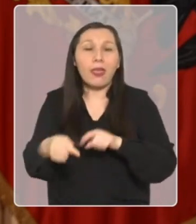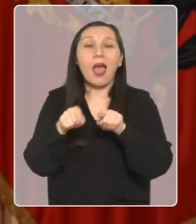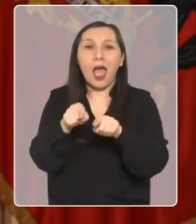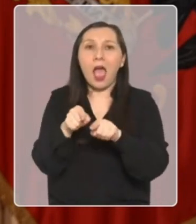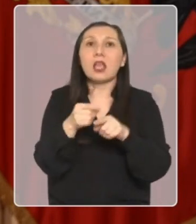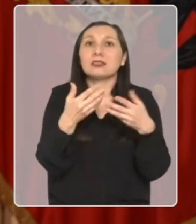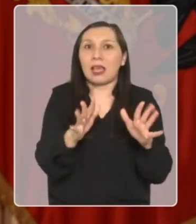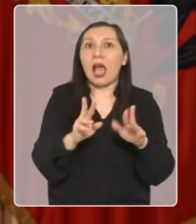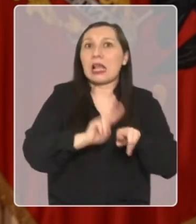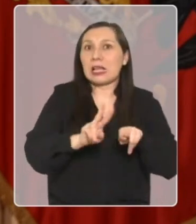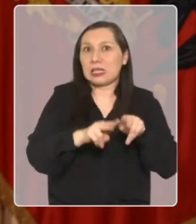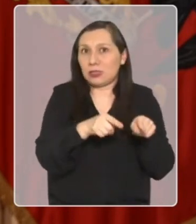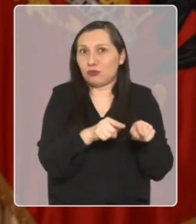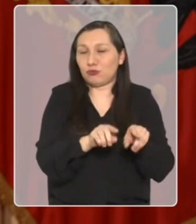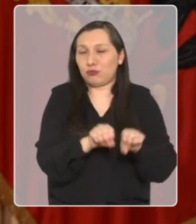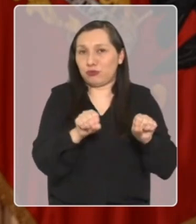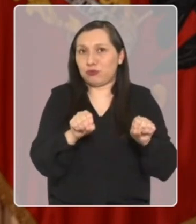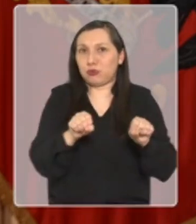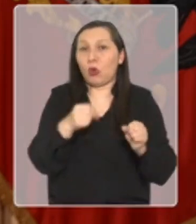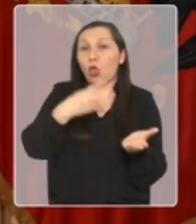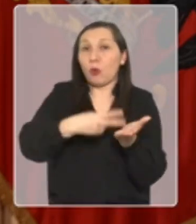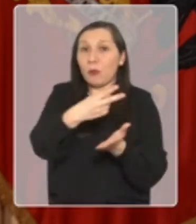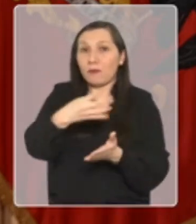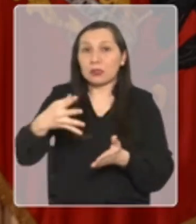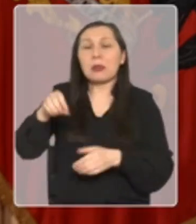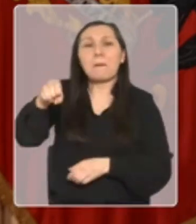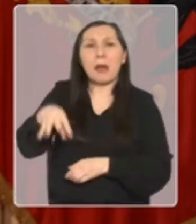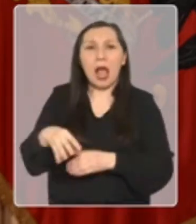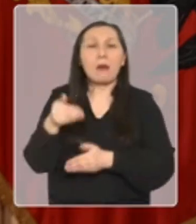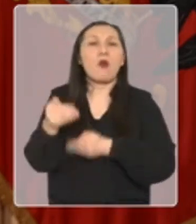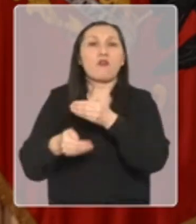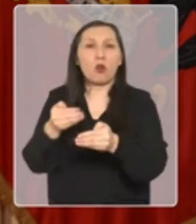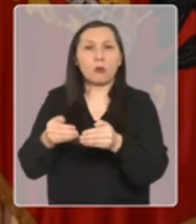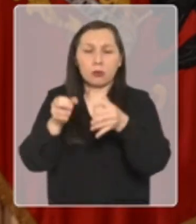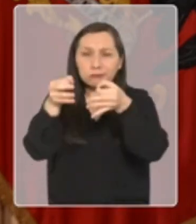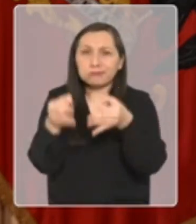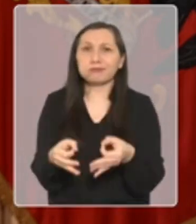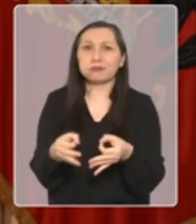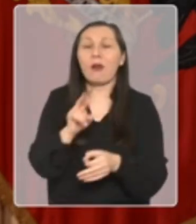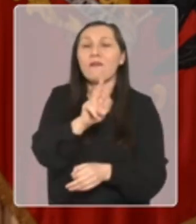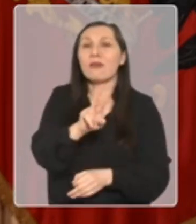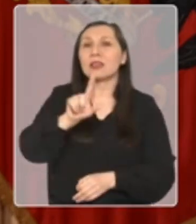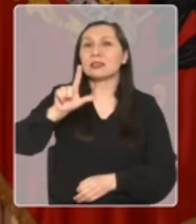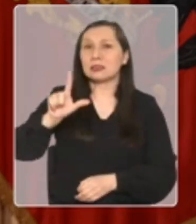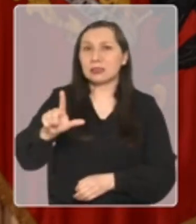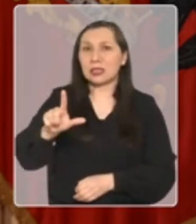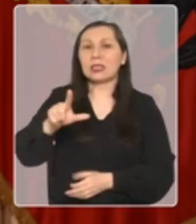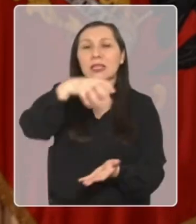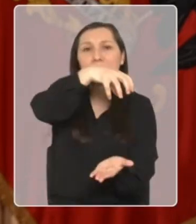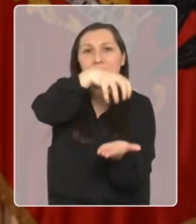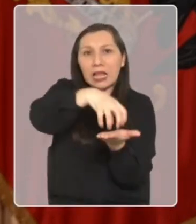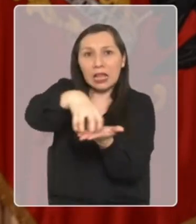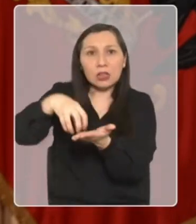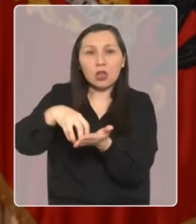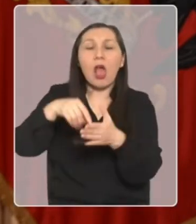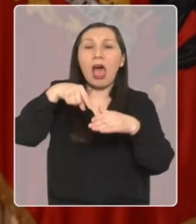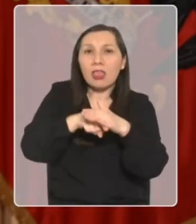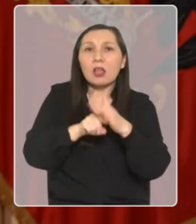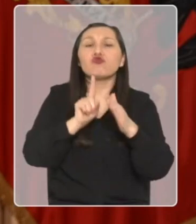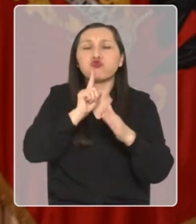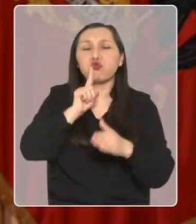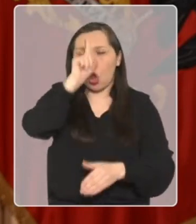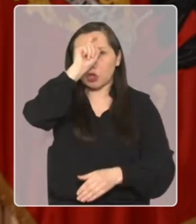diarias allí donde se ha implementado. En 2025 financiaremos el funcionamiento en régimen de 27 de estos